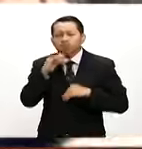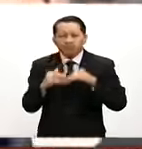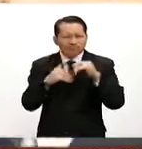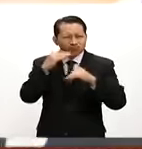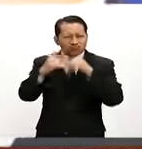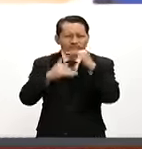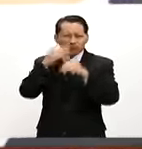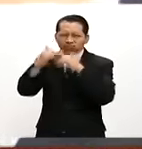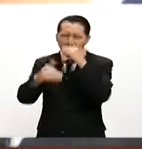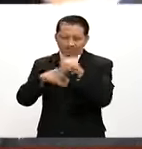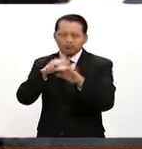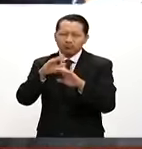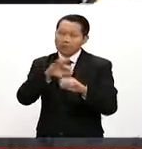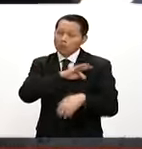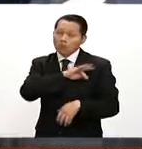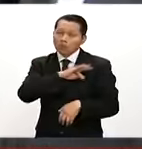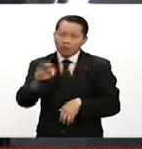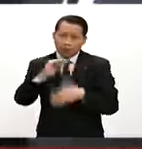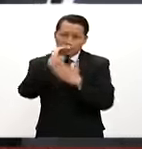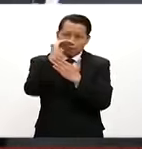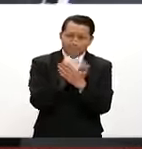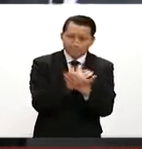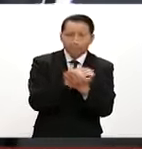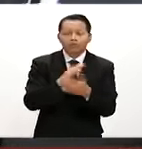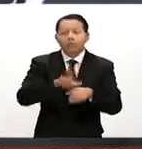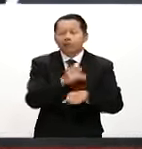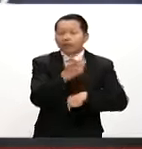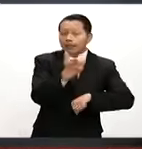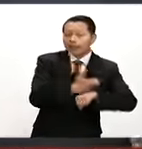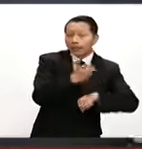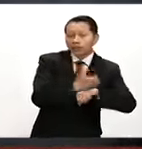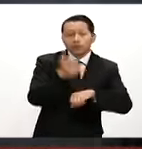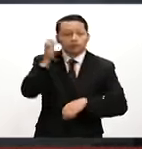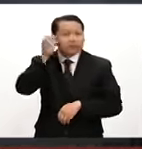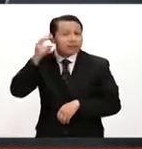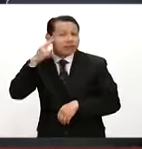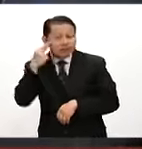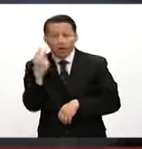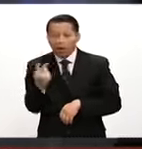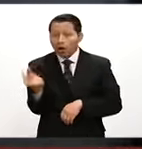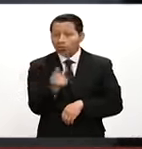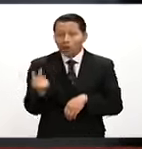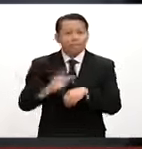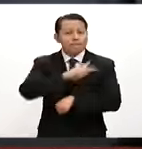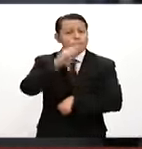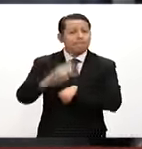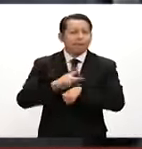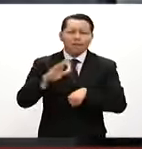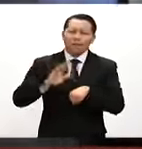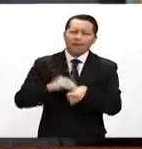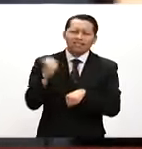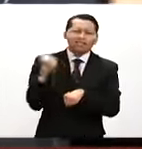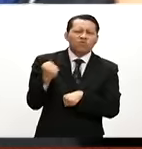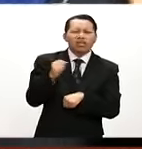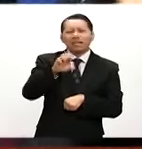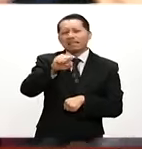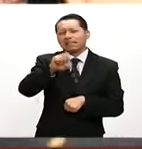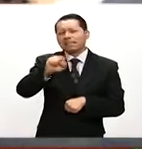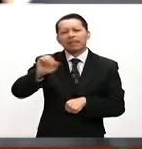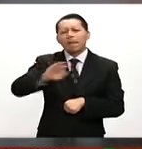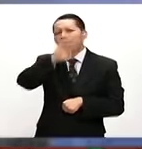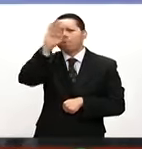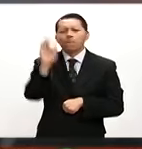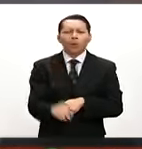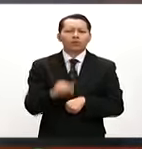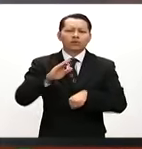invernadero. Estados Unidos y China son los países que tienen el 60% de estas